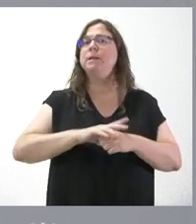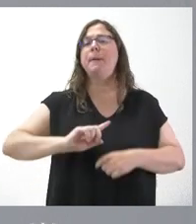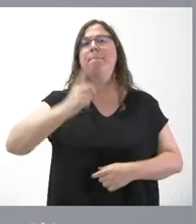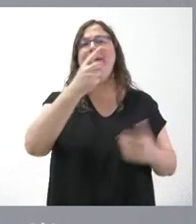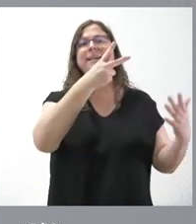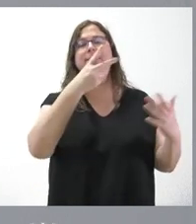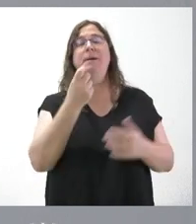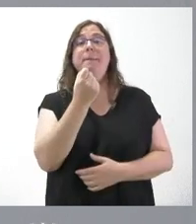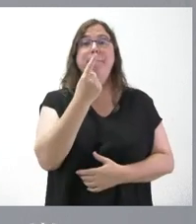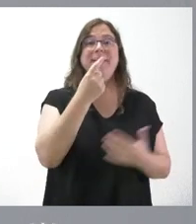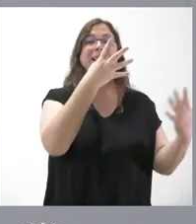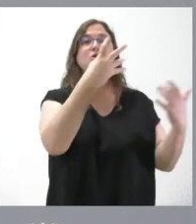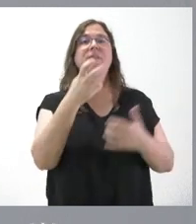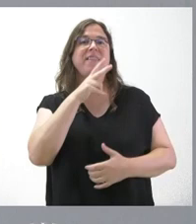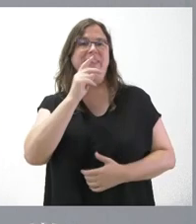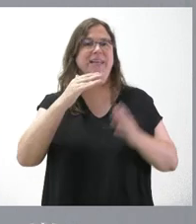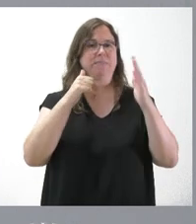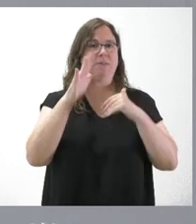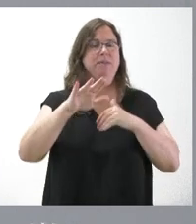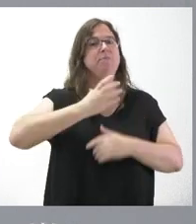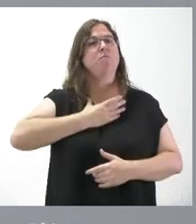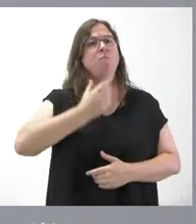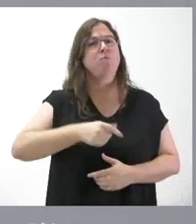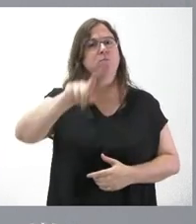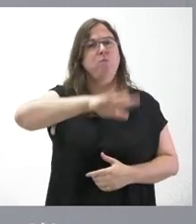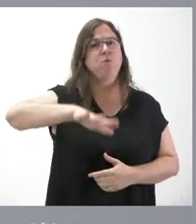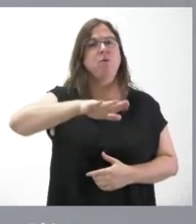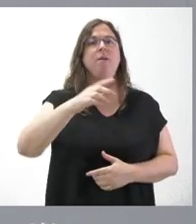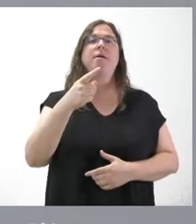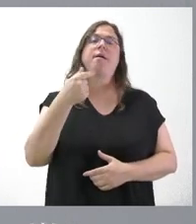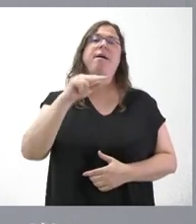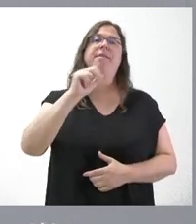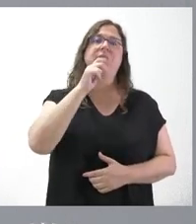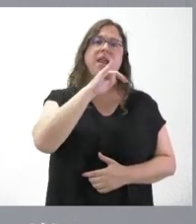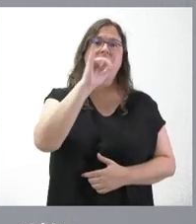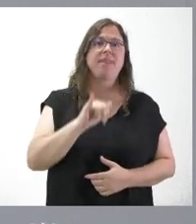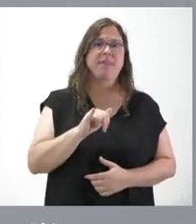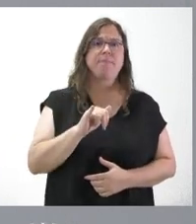.900 hectáreas en los términos municipales de García Hernández,